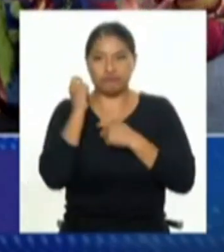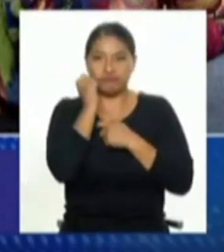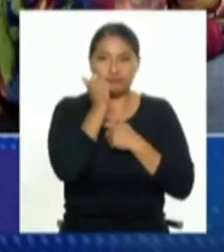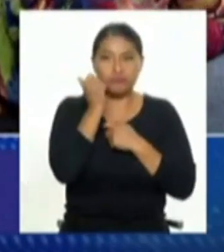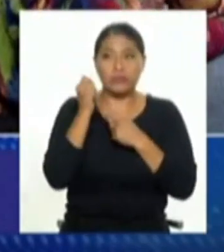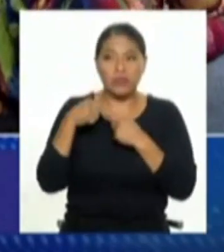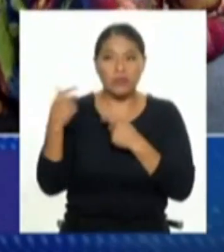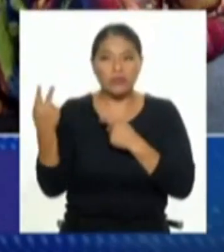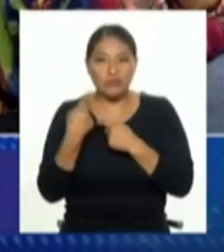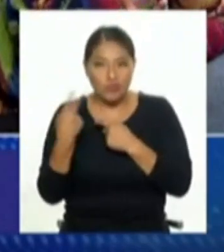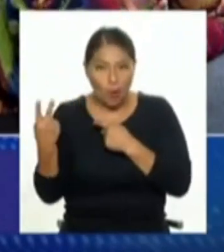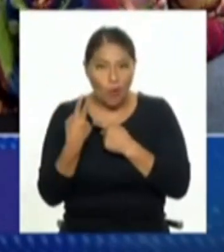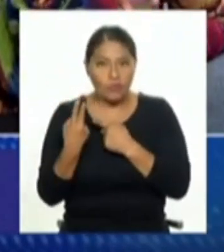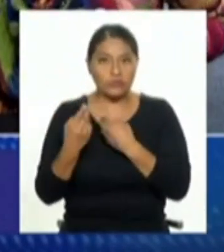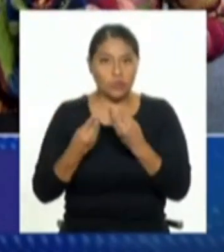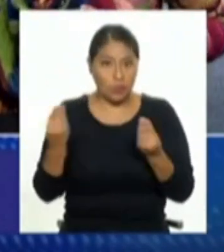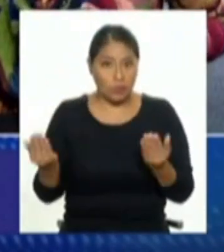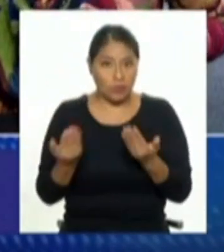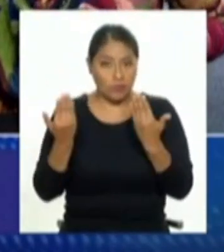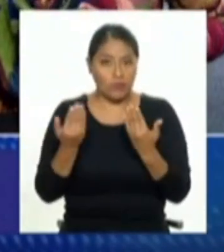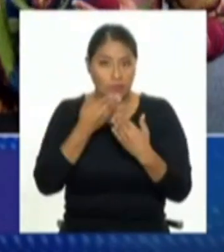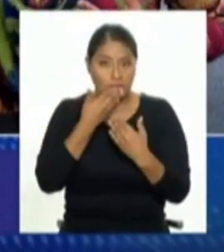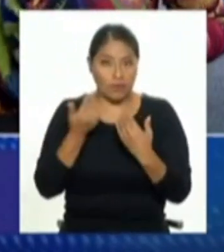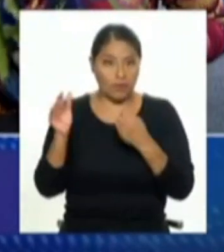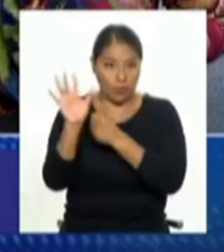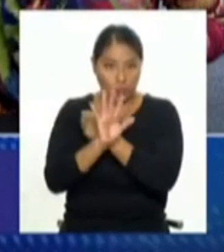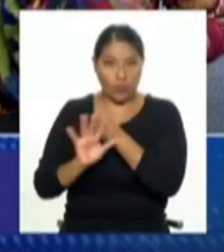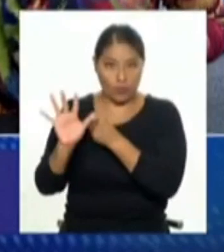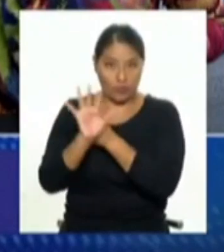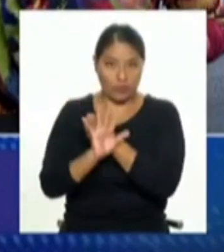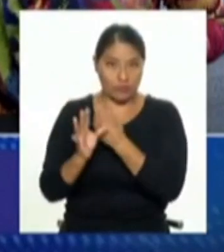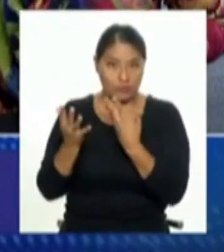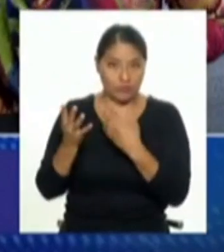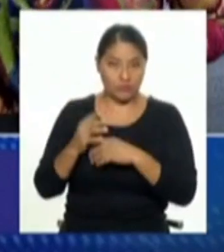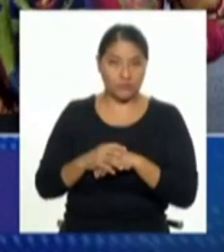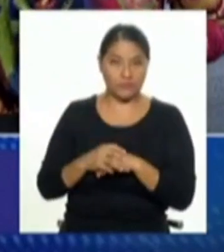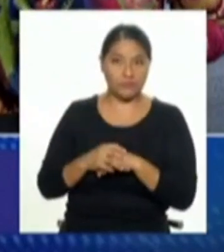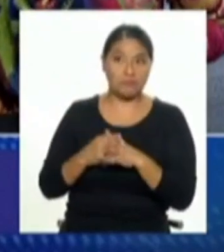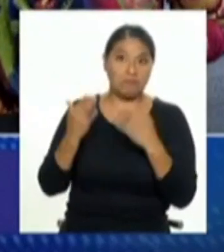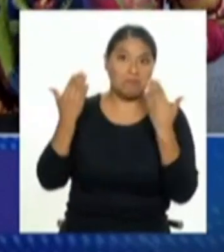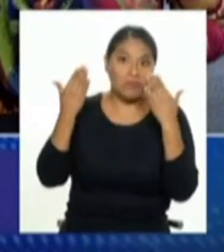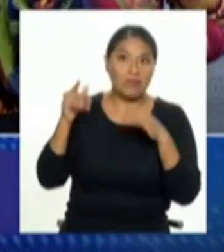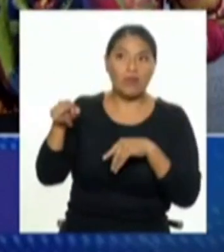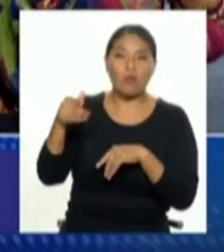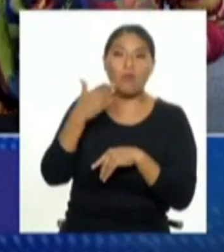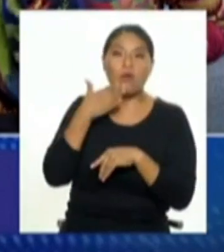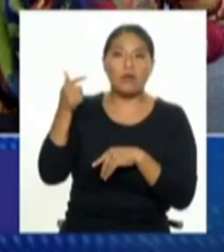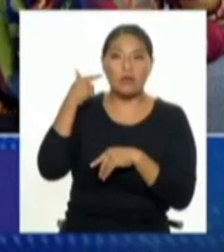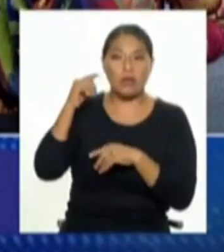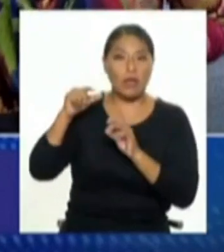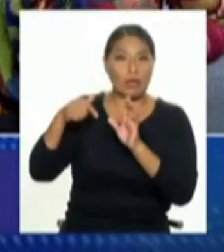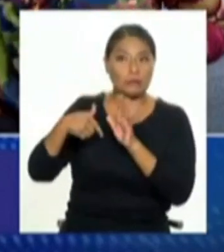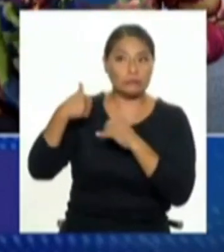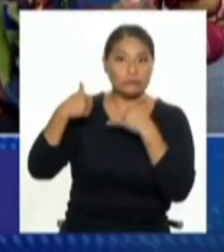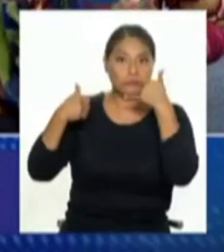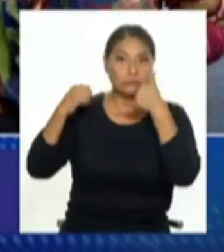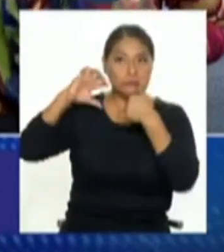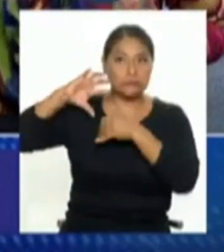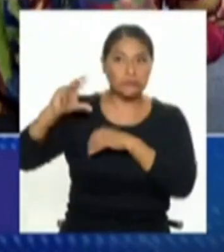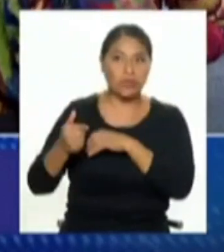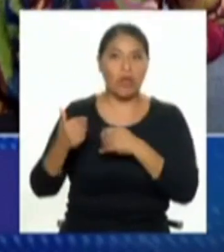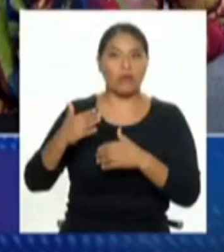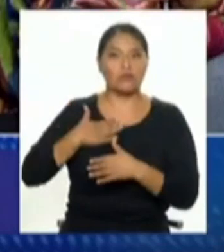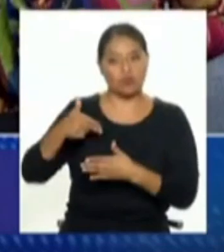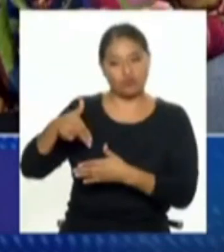se puede dar una mayor capacidad de protección porque imagínese de pronto aparece alguien que me quiere robar el celular y si tengo un arma le disparo